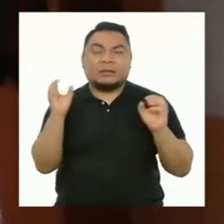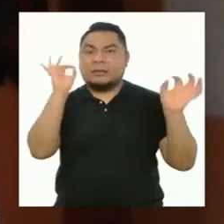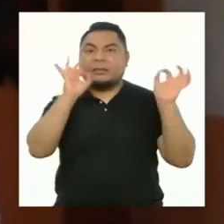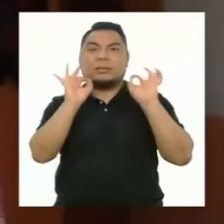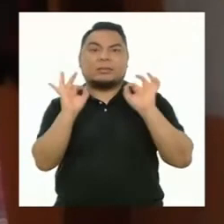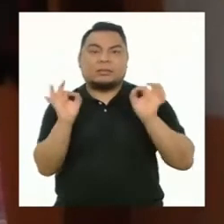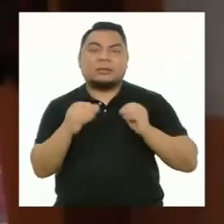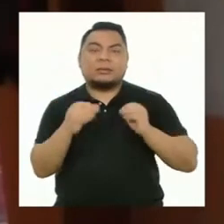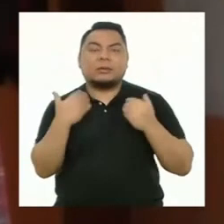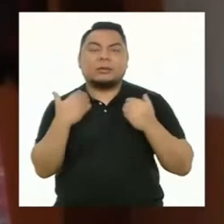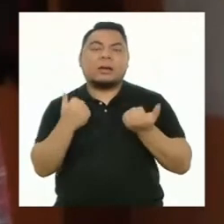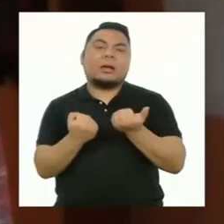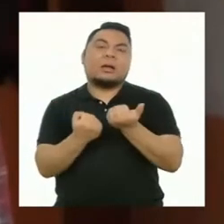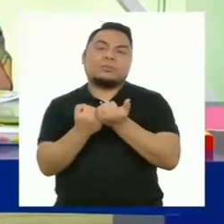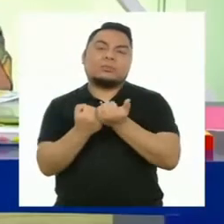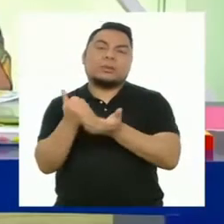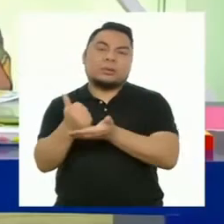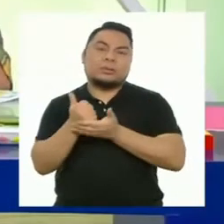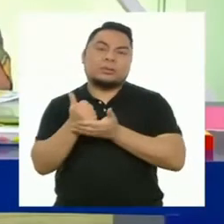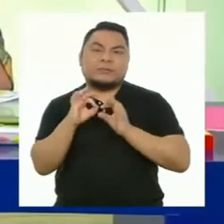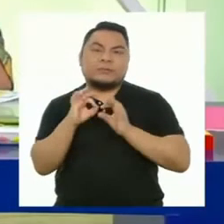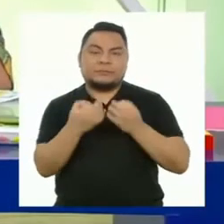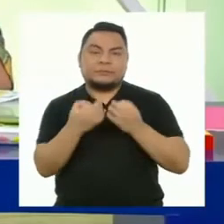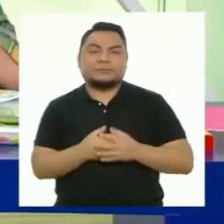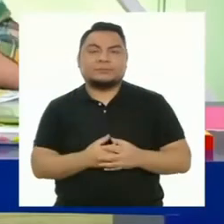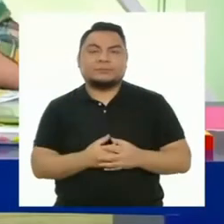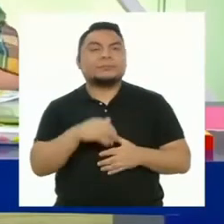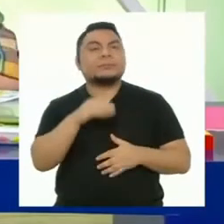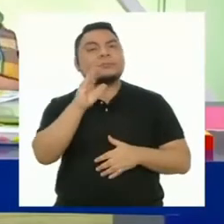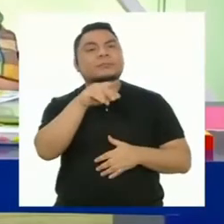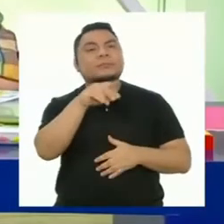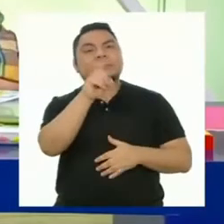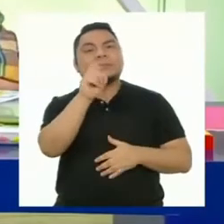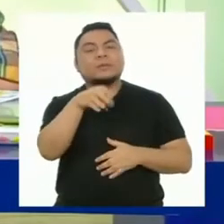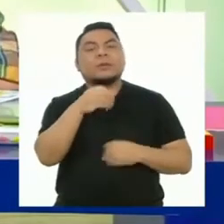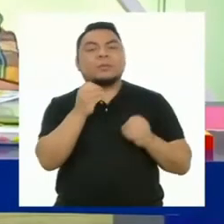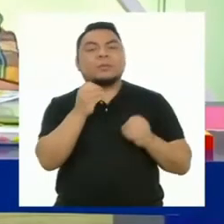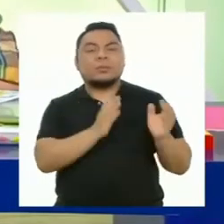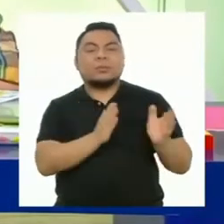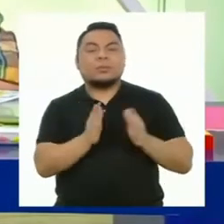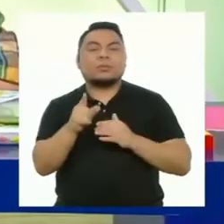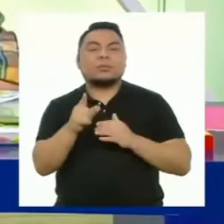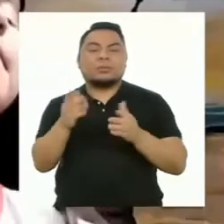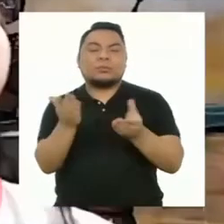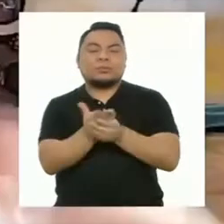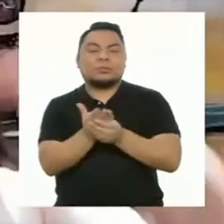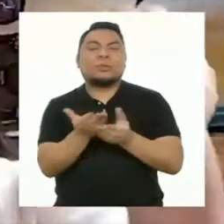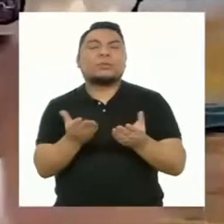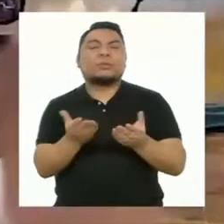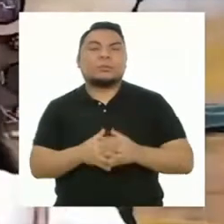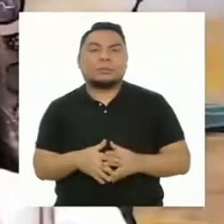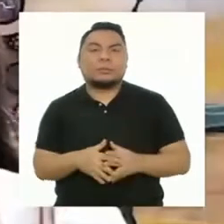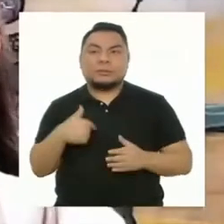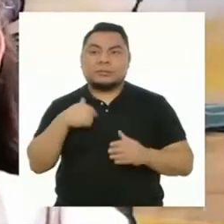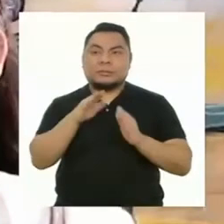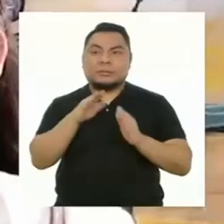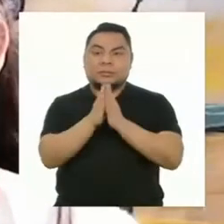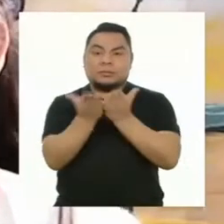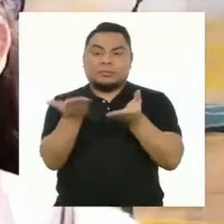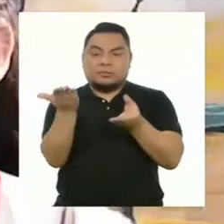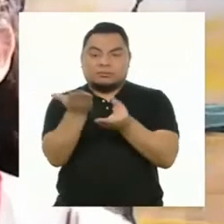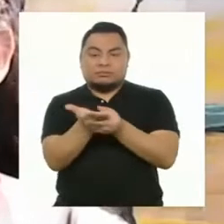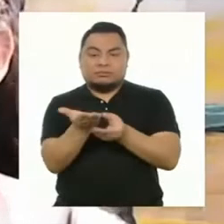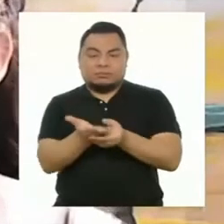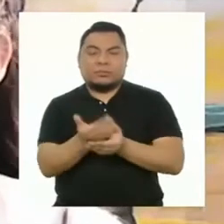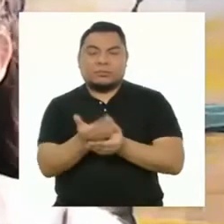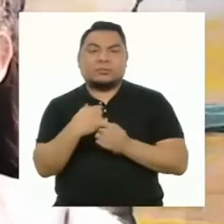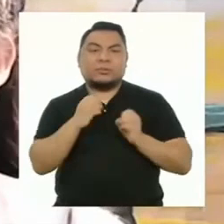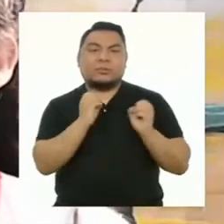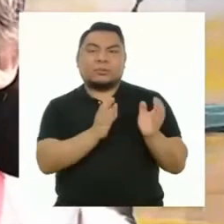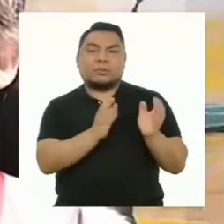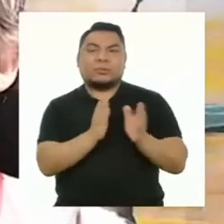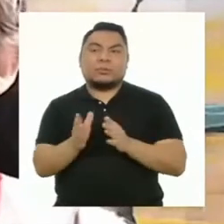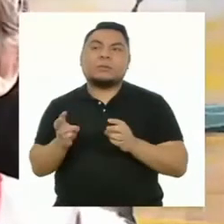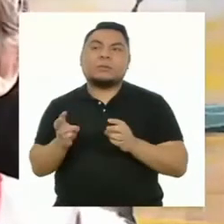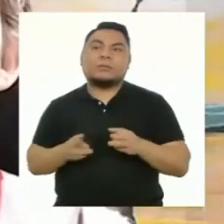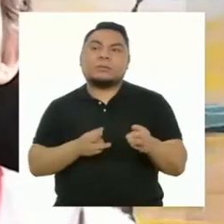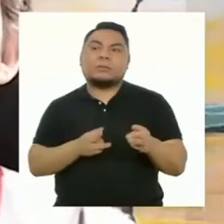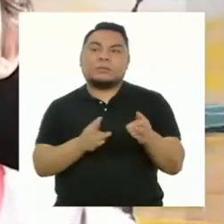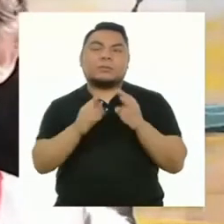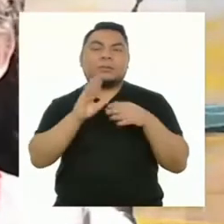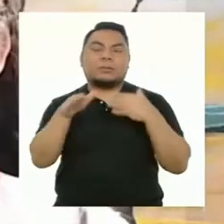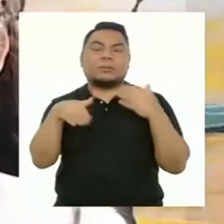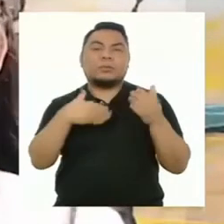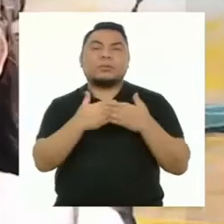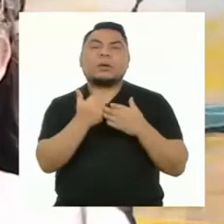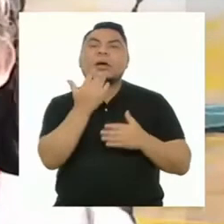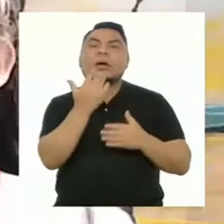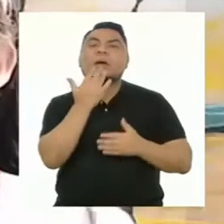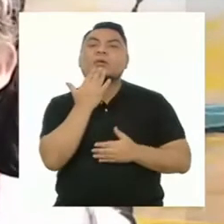y con ayuda de mis familiares. Karine, ¿cómo tienes organizado tu portafolio? Mi portafolio lo he organizado de manera de